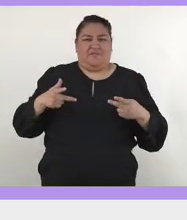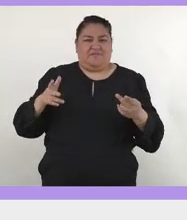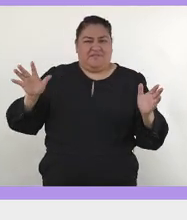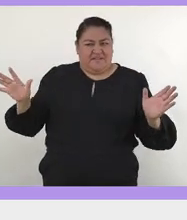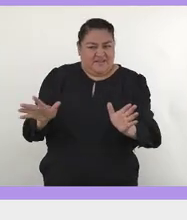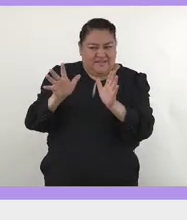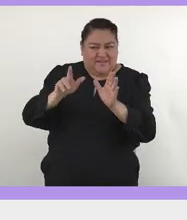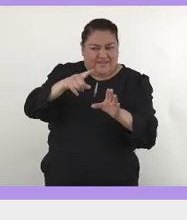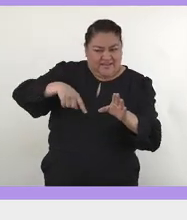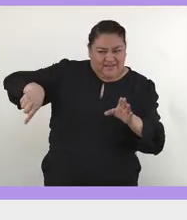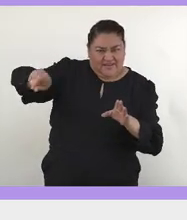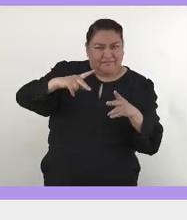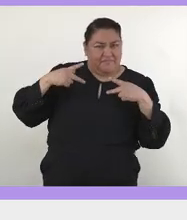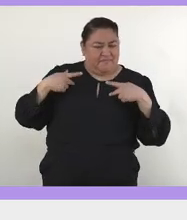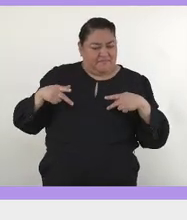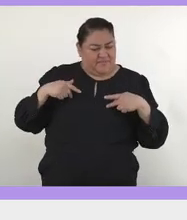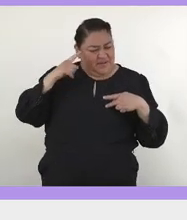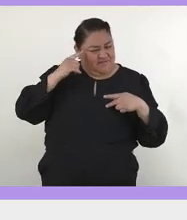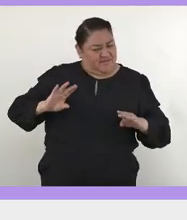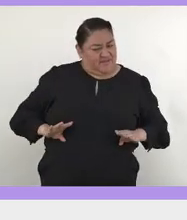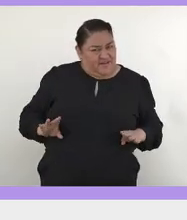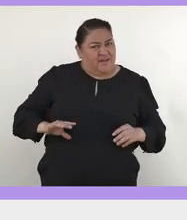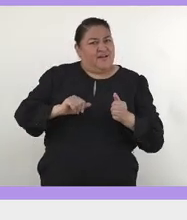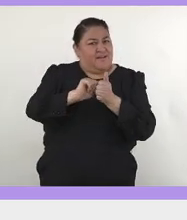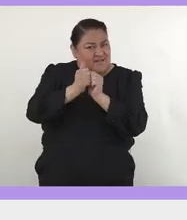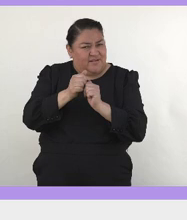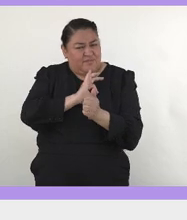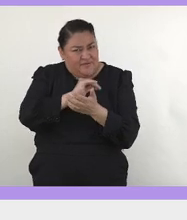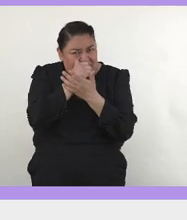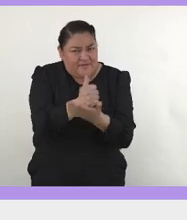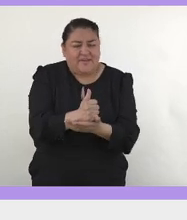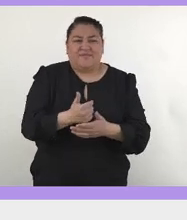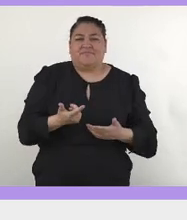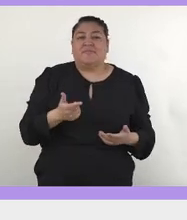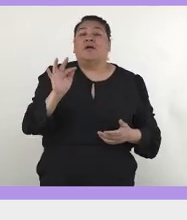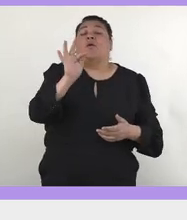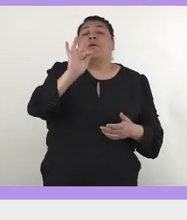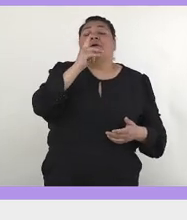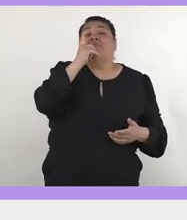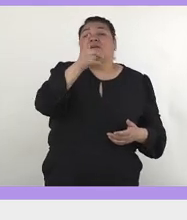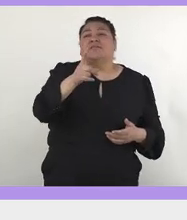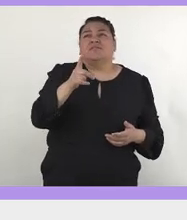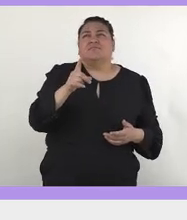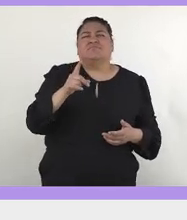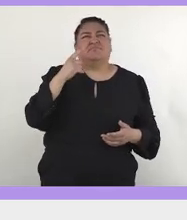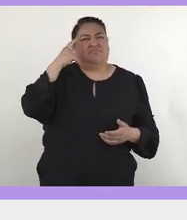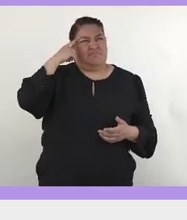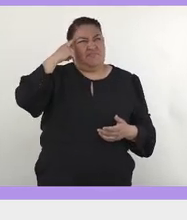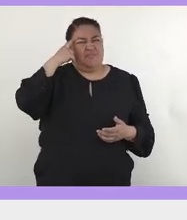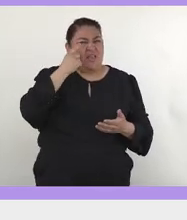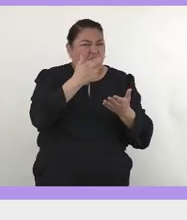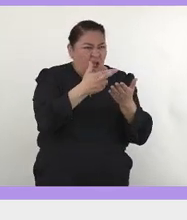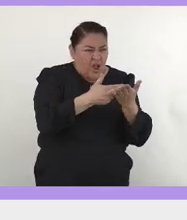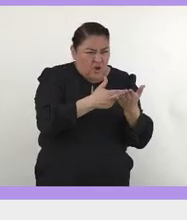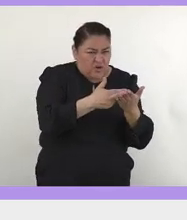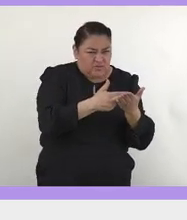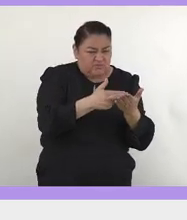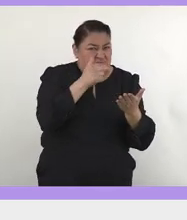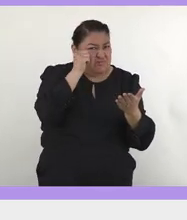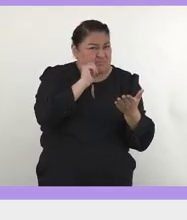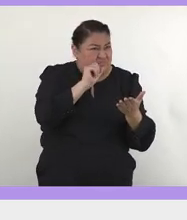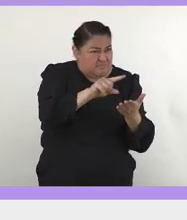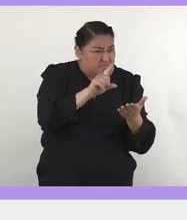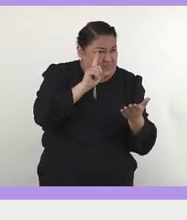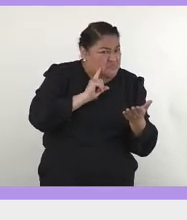convierta en agentes de cambio. a decir, ah, eso no es así. El rosa no es de niña, las mujeres no son débiles. ¿Quién